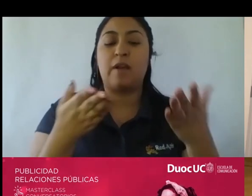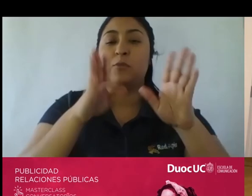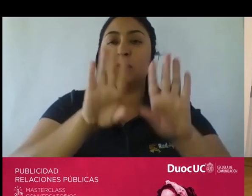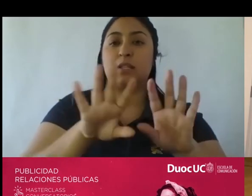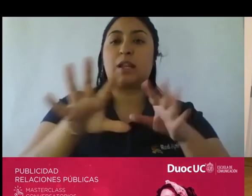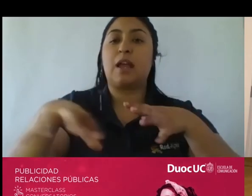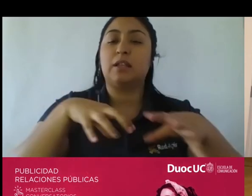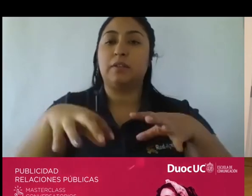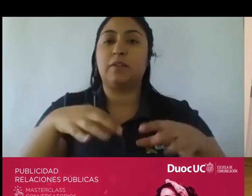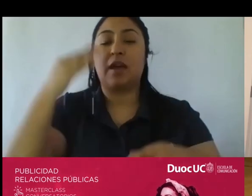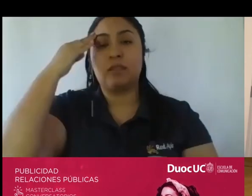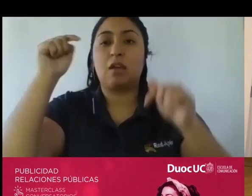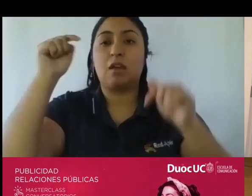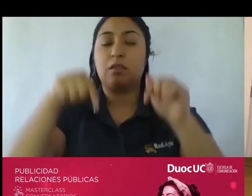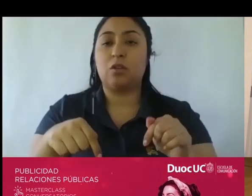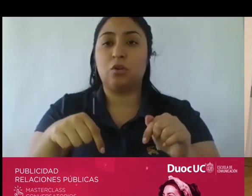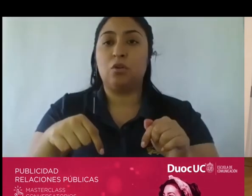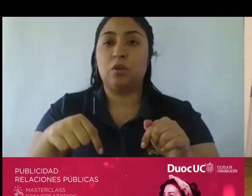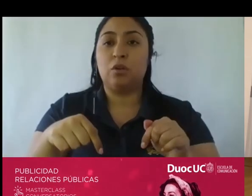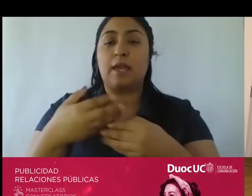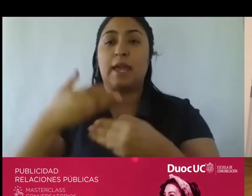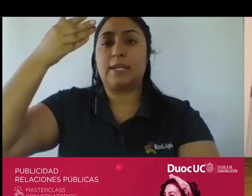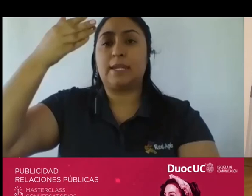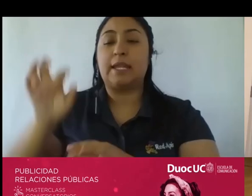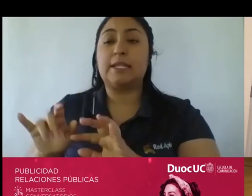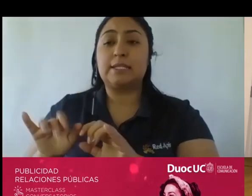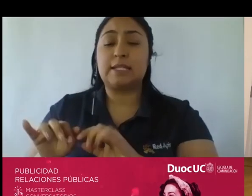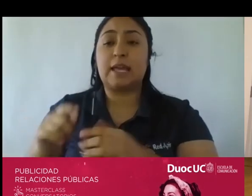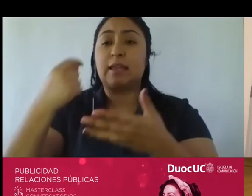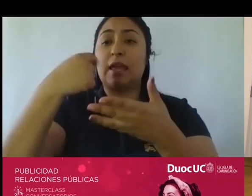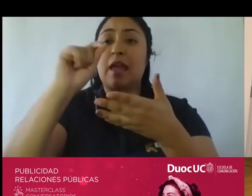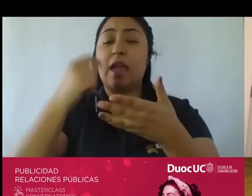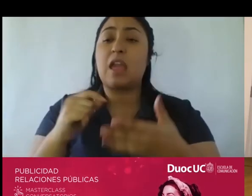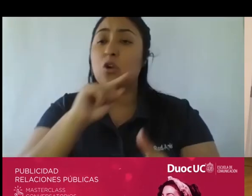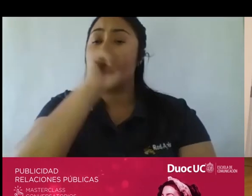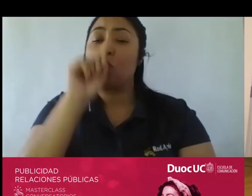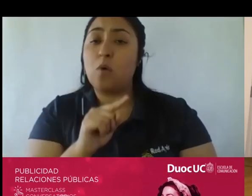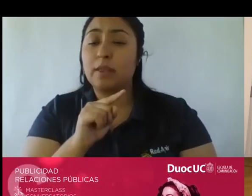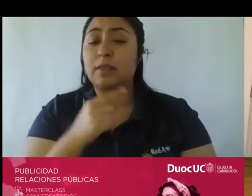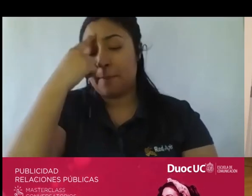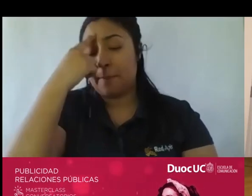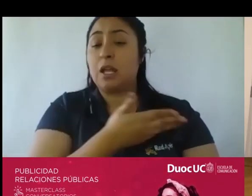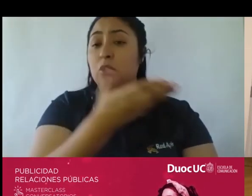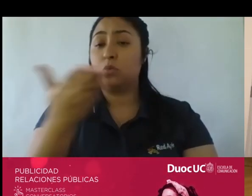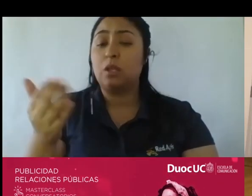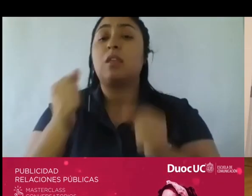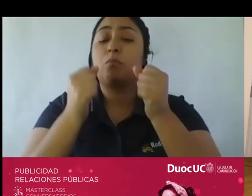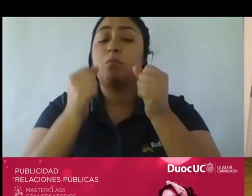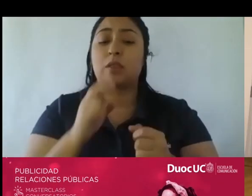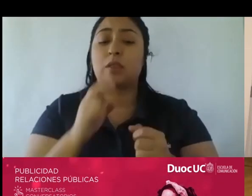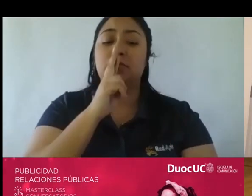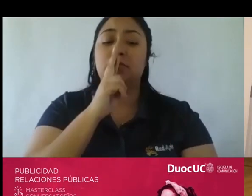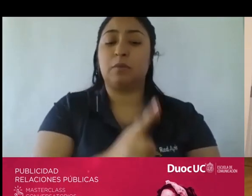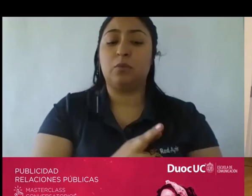va a aparecer en el chat una encuesta para que ustedes chicos y chicas puedan contestarla me gustaría